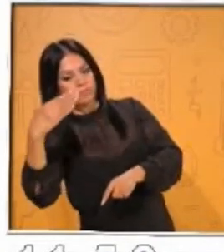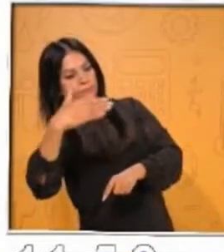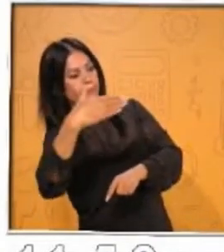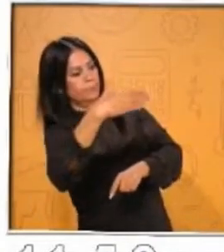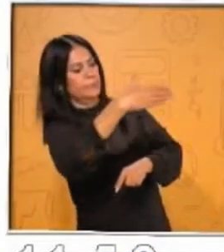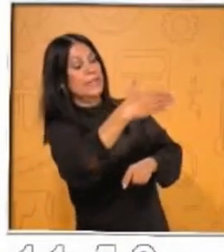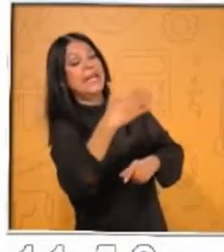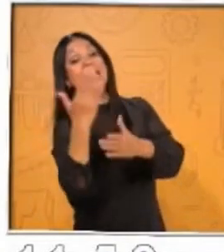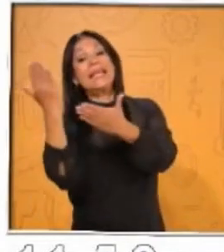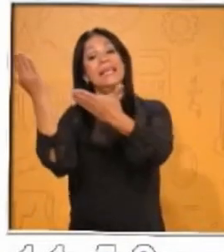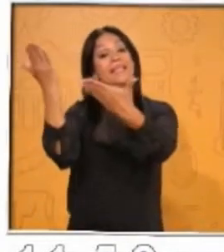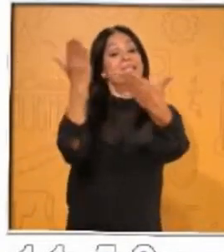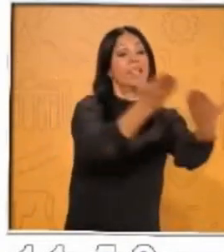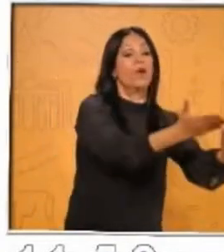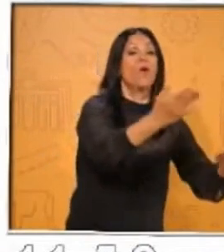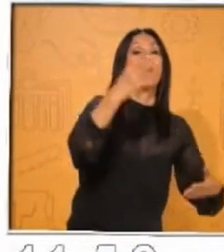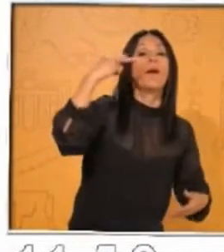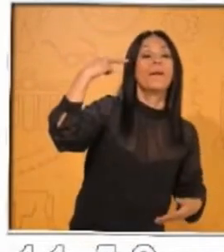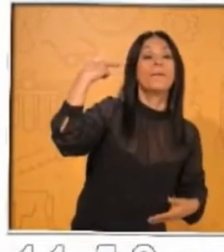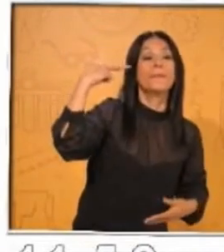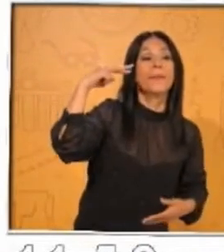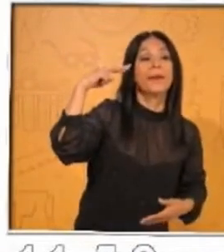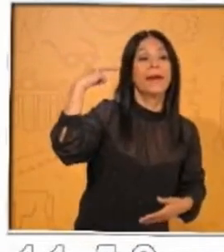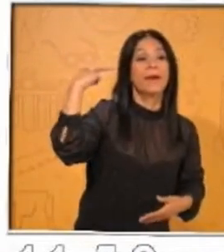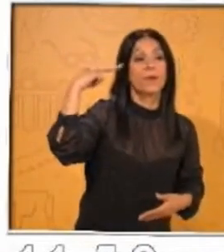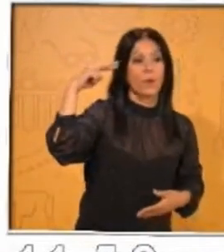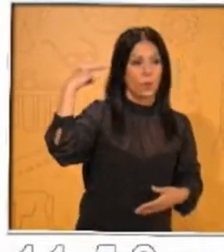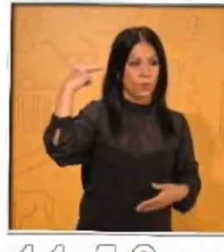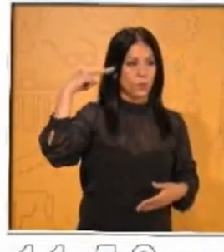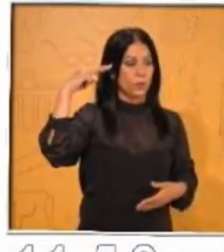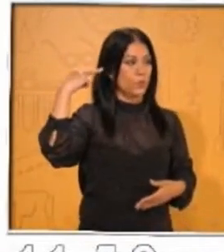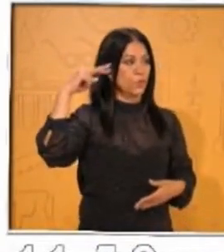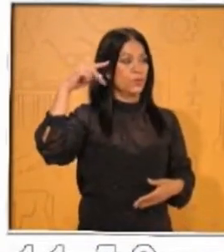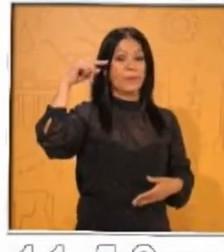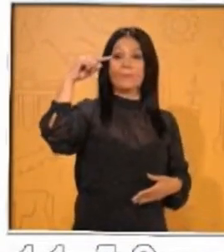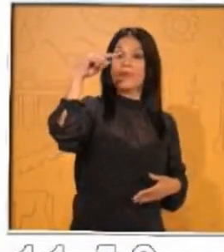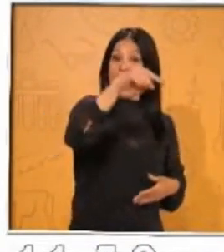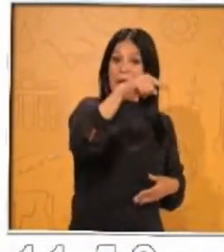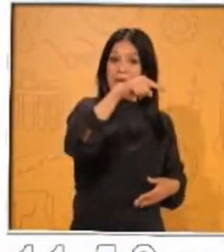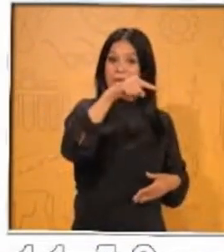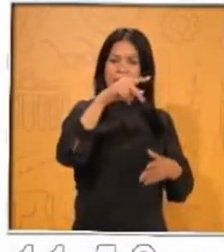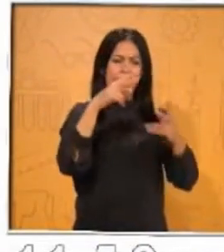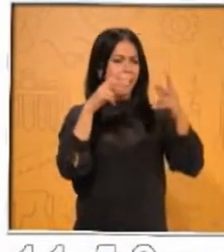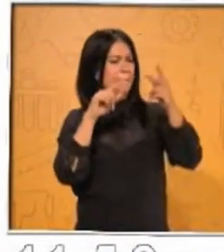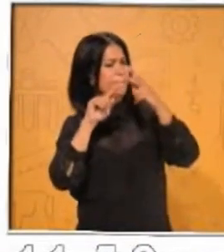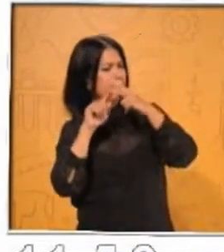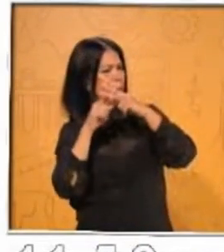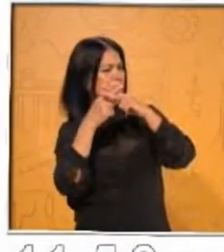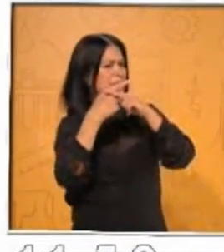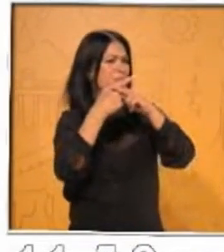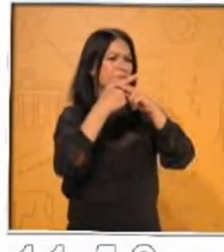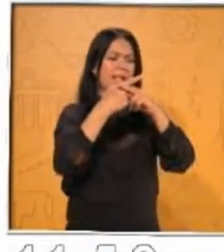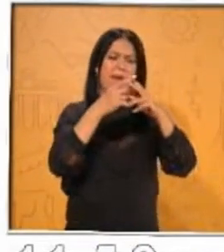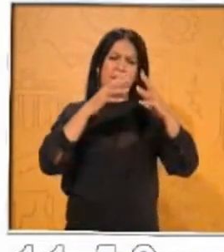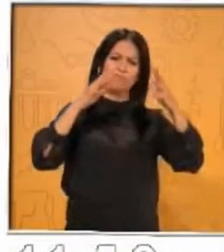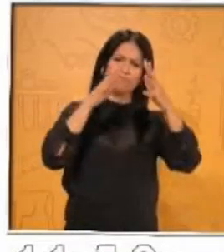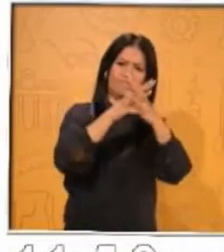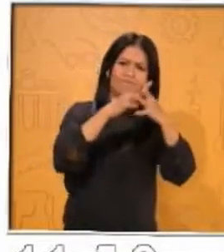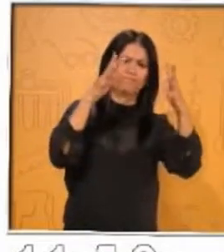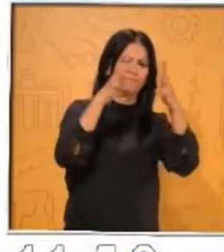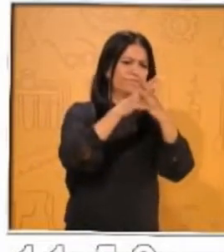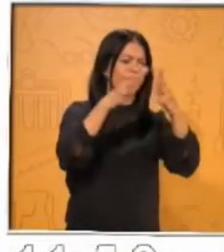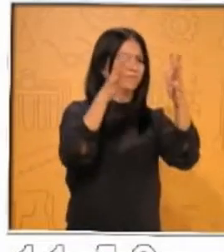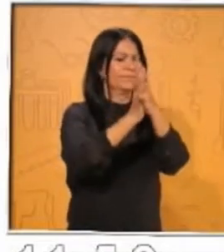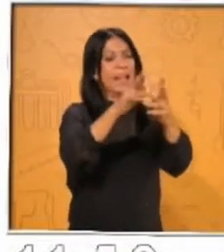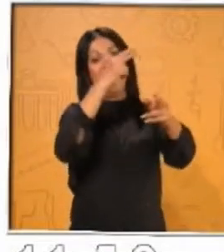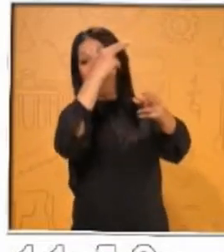Cortés a nuestra tierra mexicana marcó la caída y la conquista de ¿qué imperio? Del Imperio Azteca,